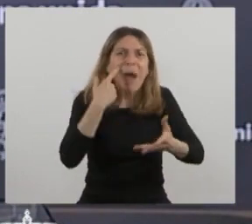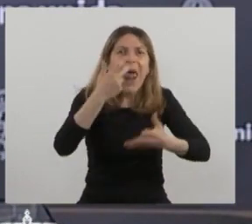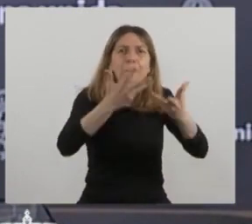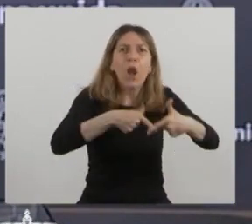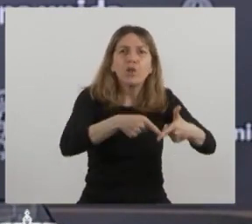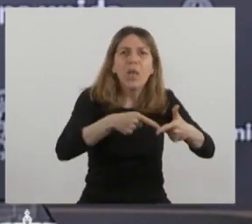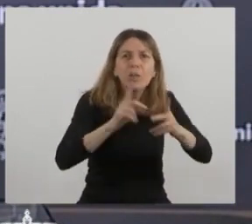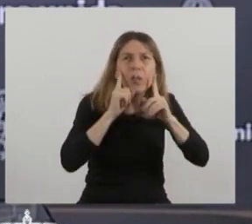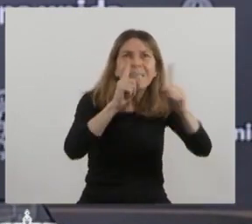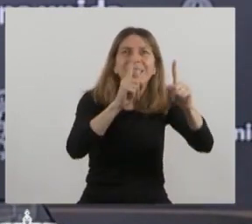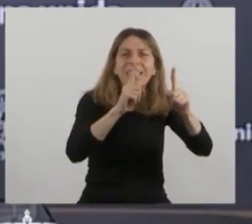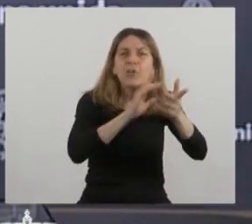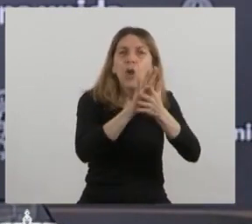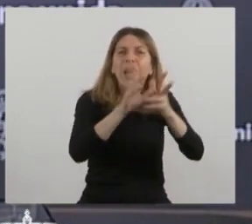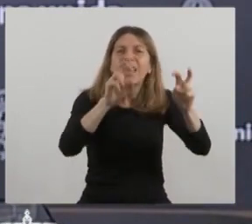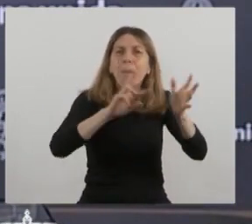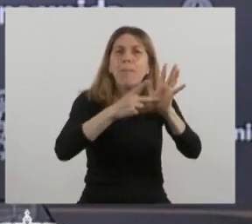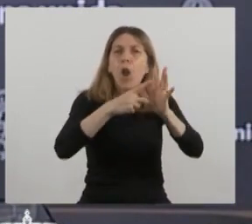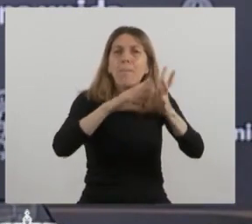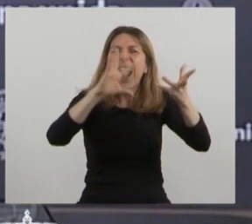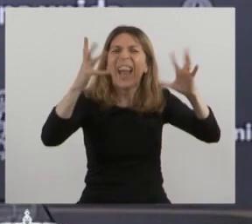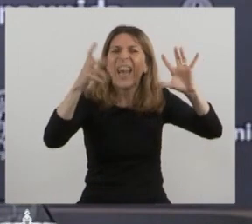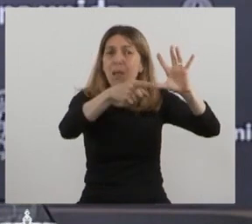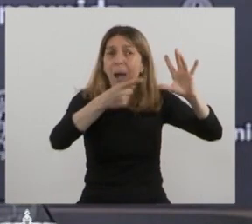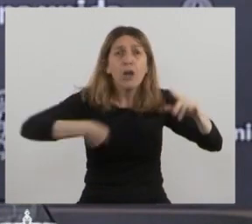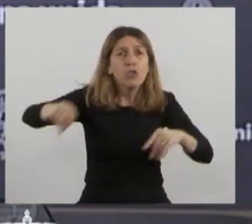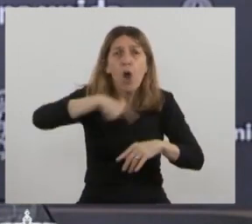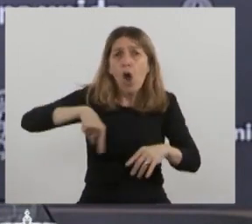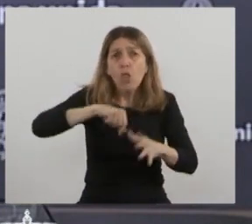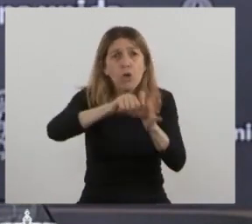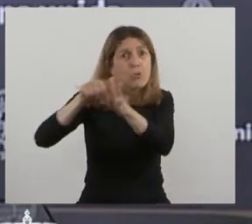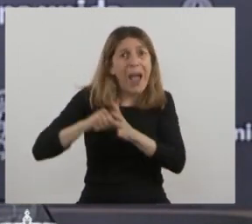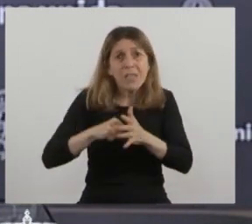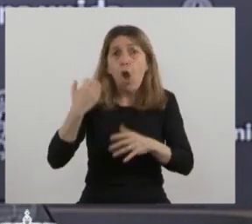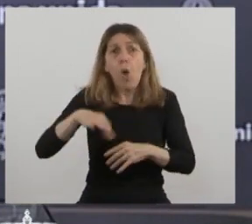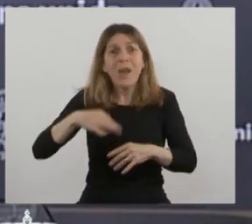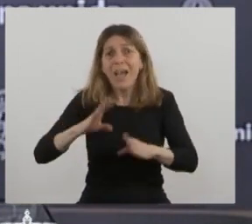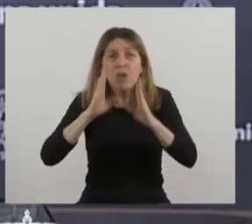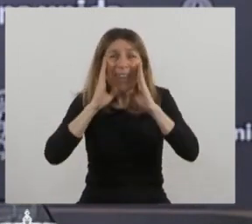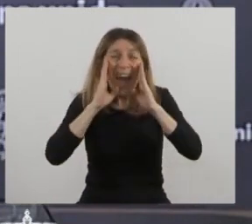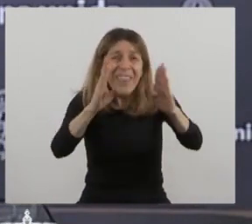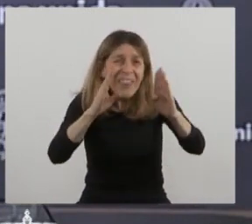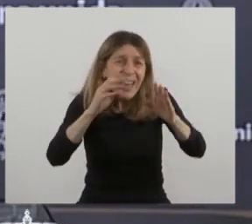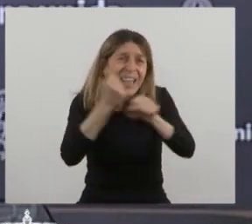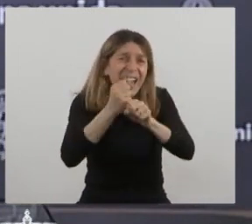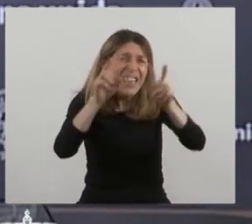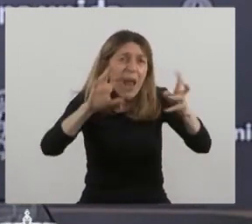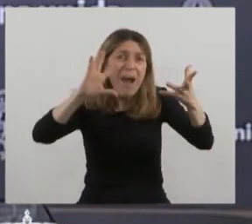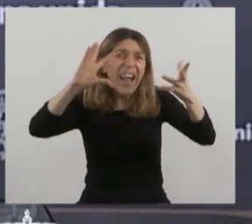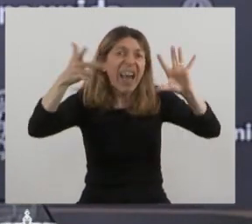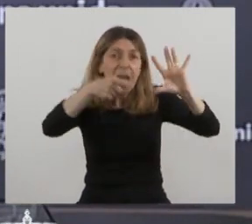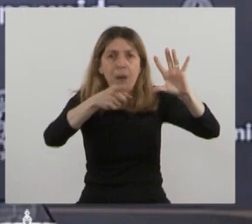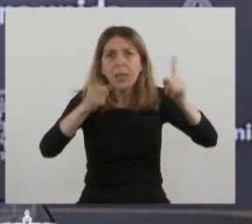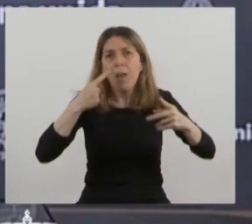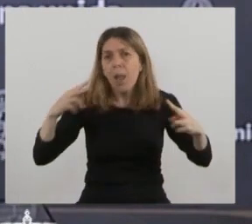cambio climático. Eso ha surgido en Glasgow, es una obligación que tenemos como región. Desde esta cumbre, también